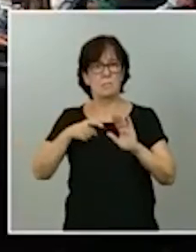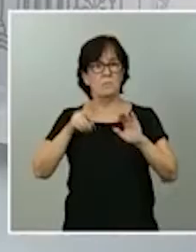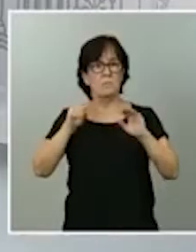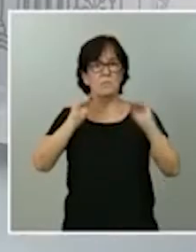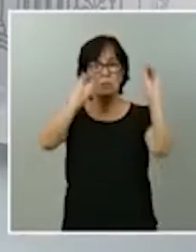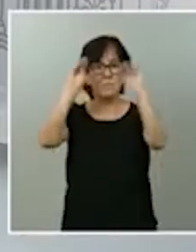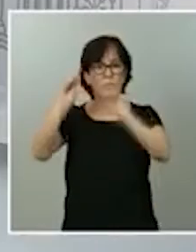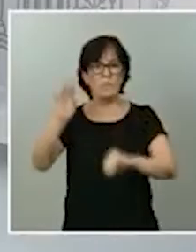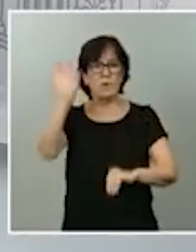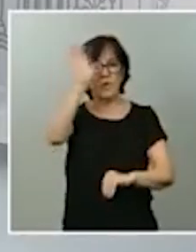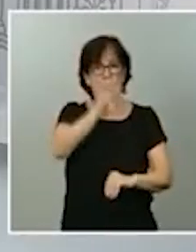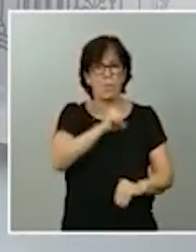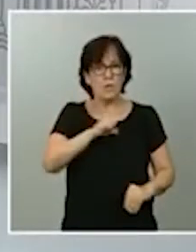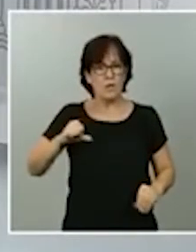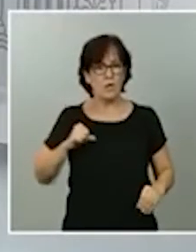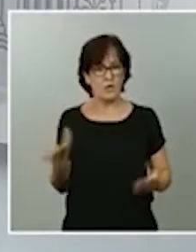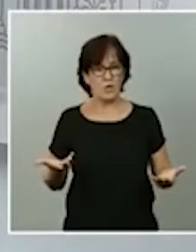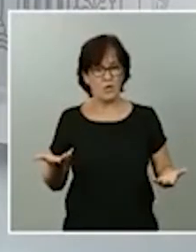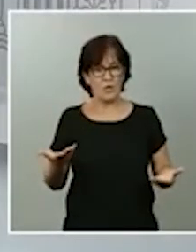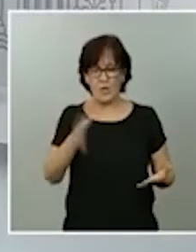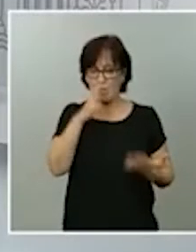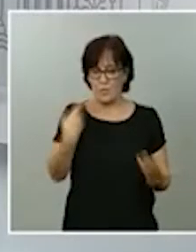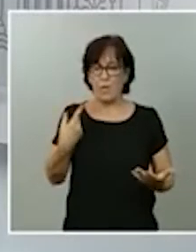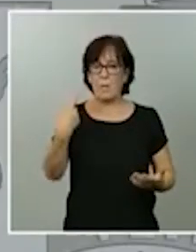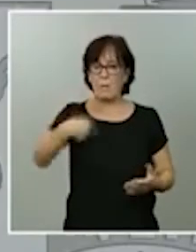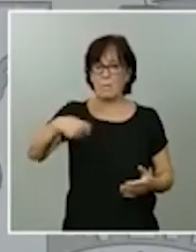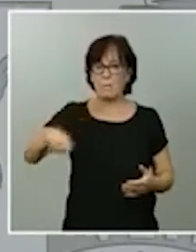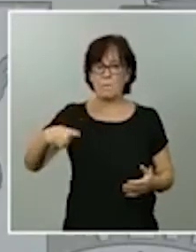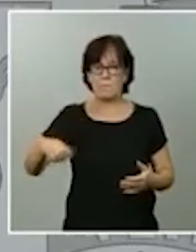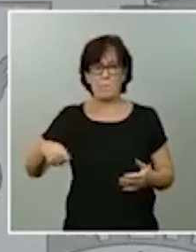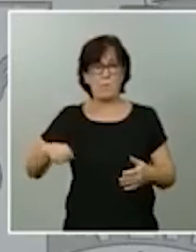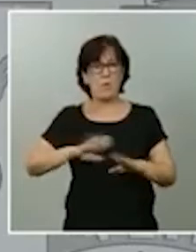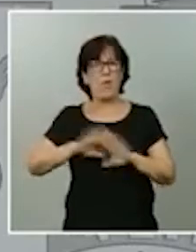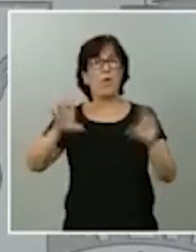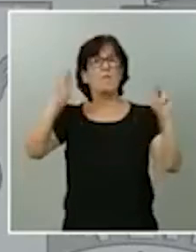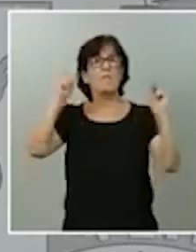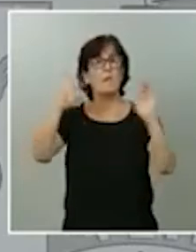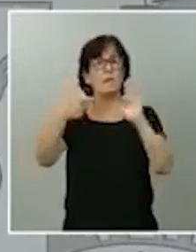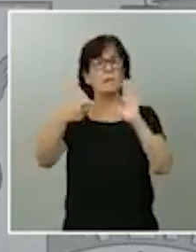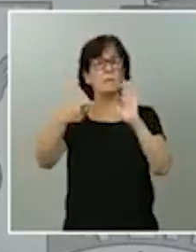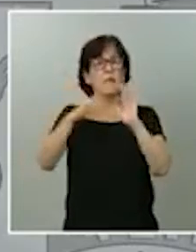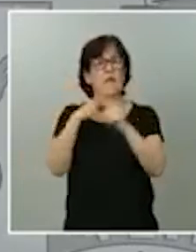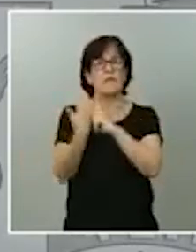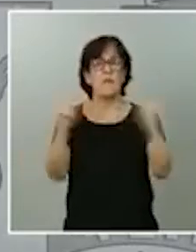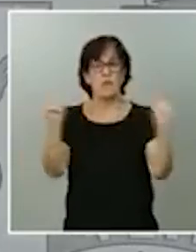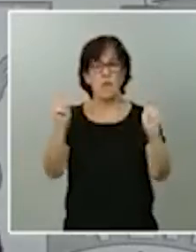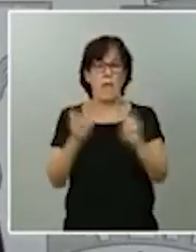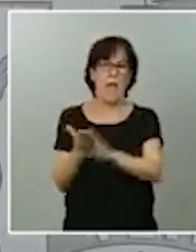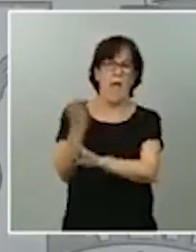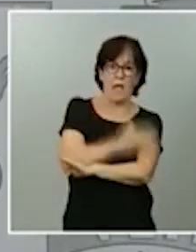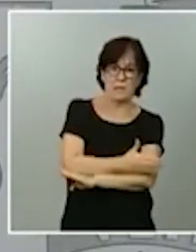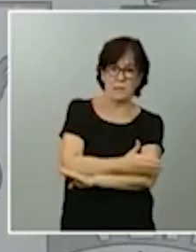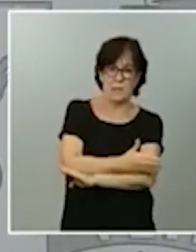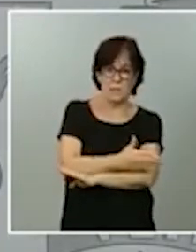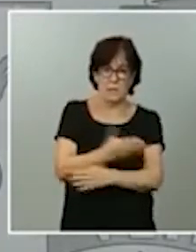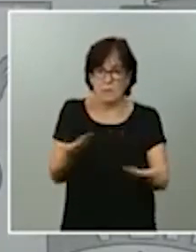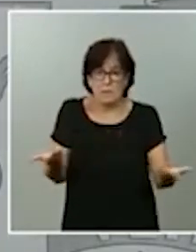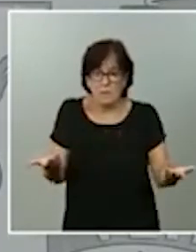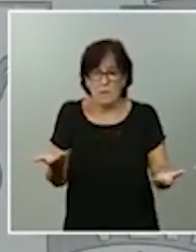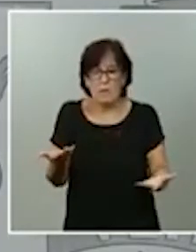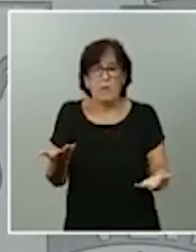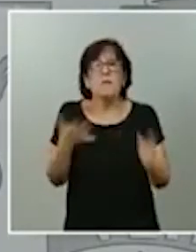presidentes autonómicos hubo presidentes autonómicos que levantaron el estado de alarma antes que otros quiero decir que